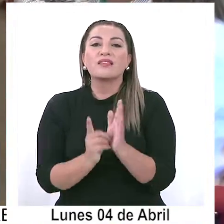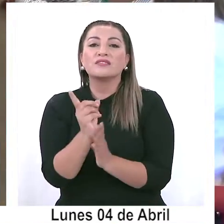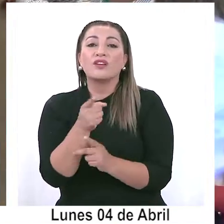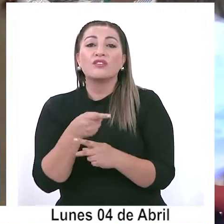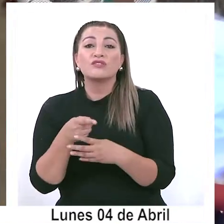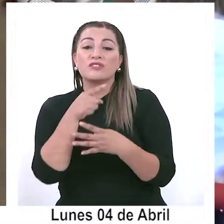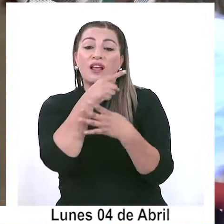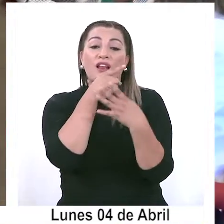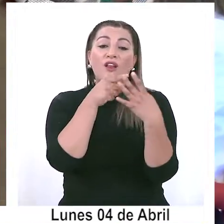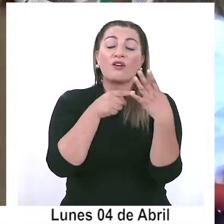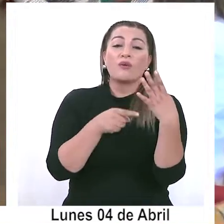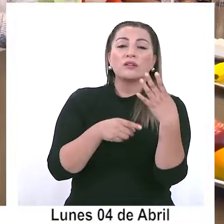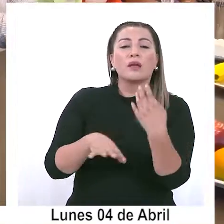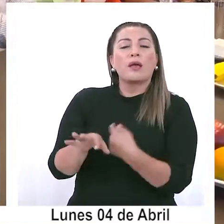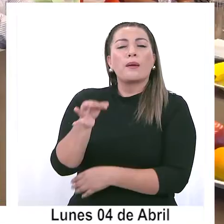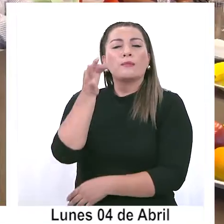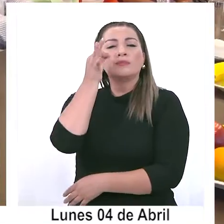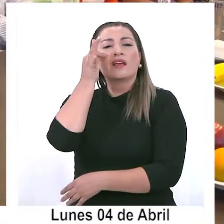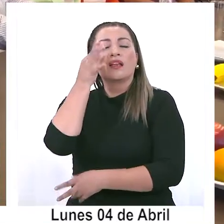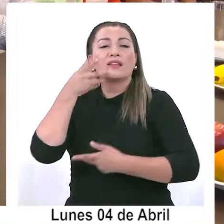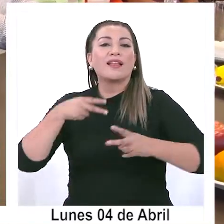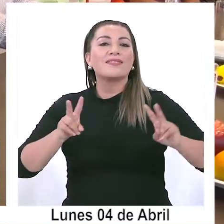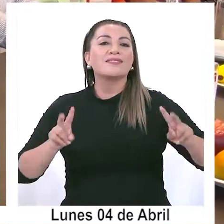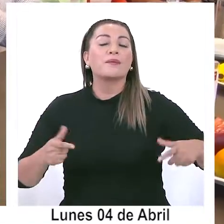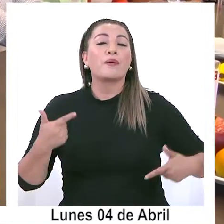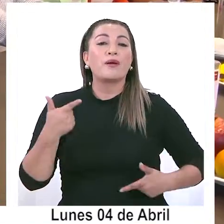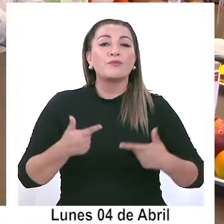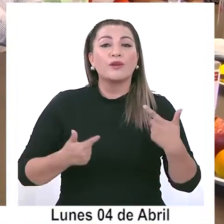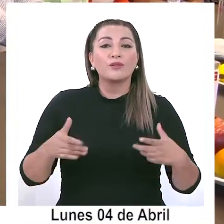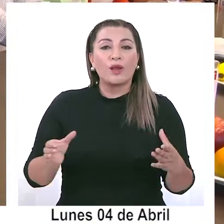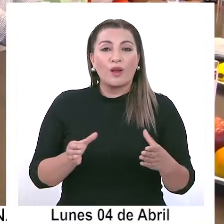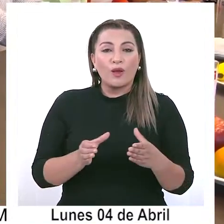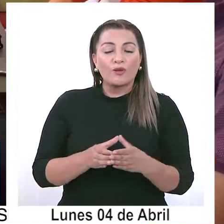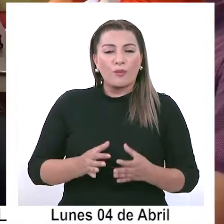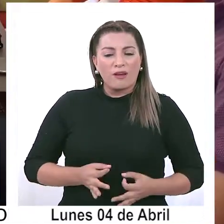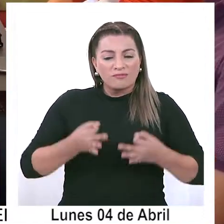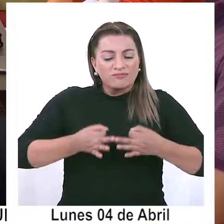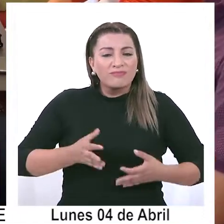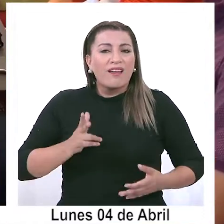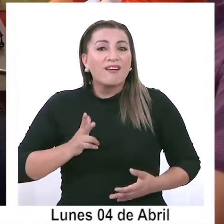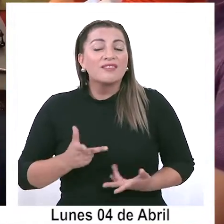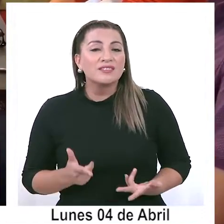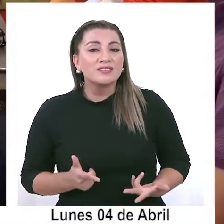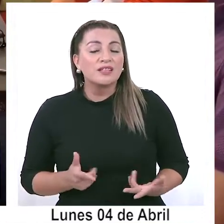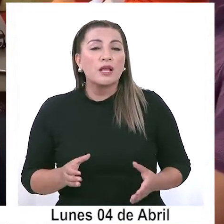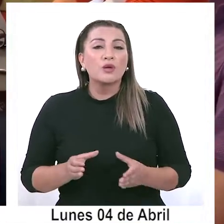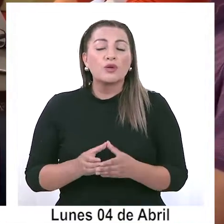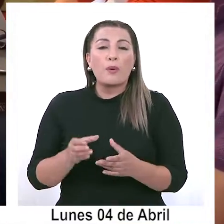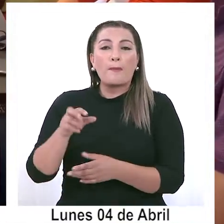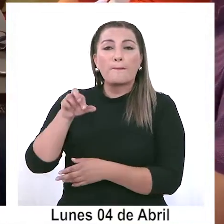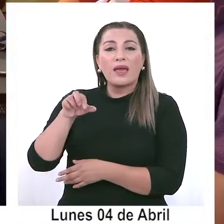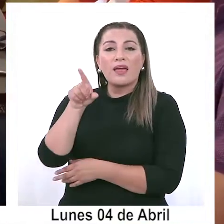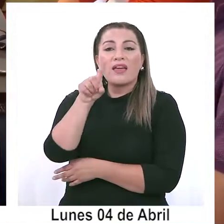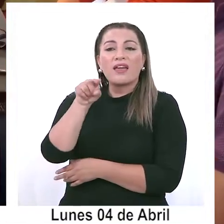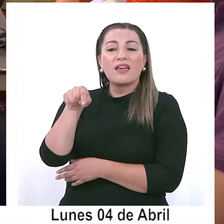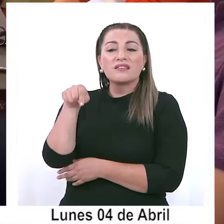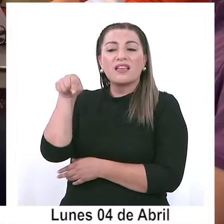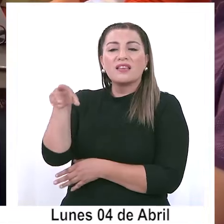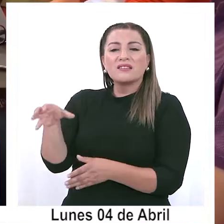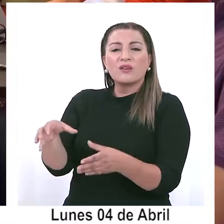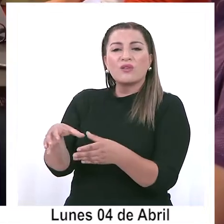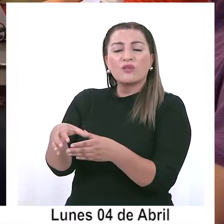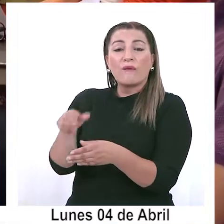social, y observando la presencia política de los partidos oficialistas, el PS sería uno de los